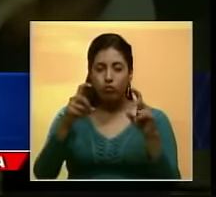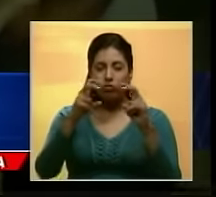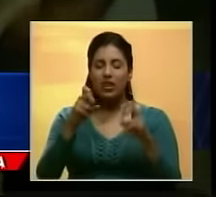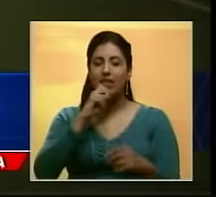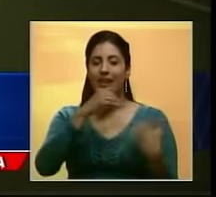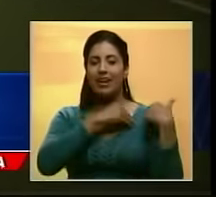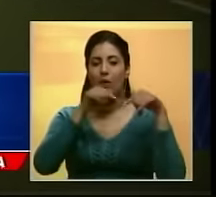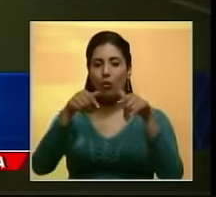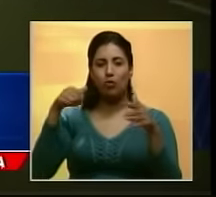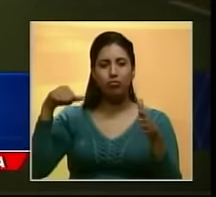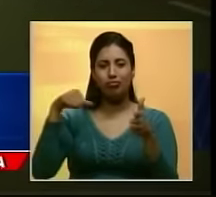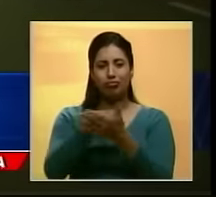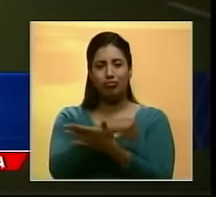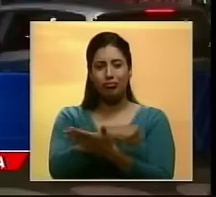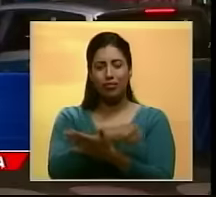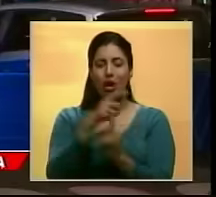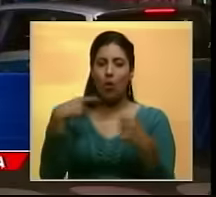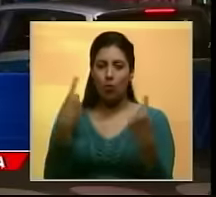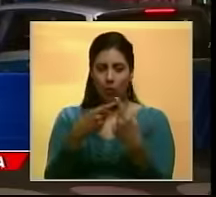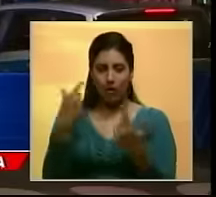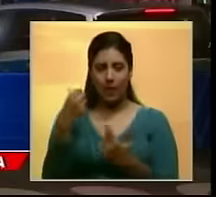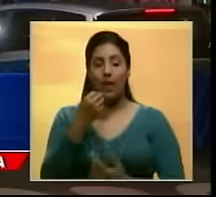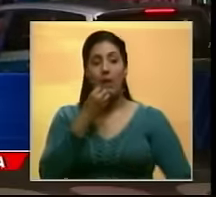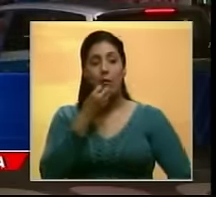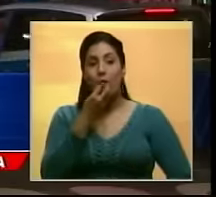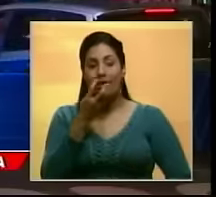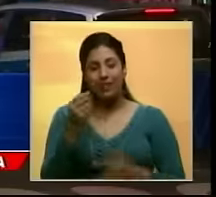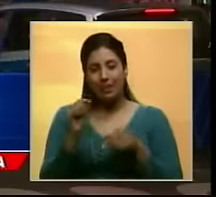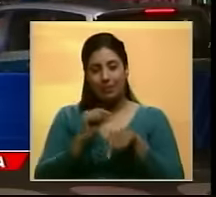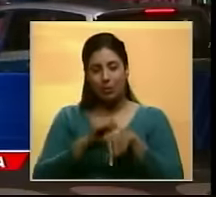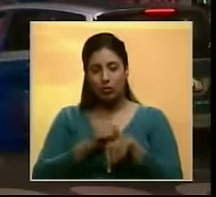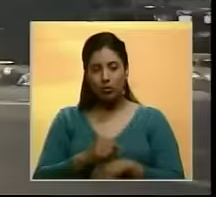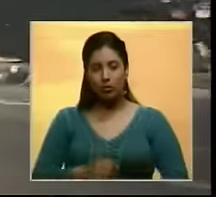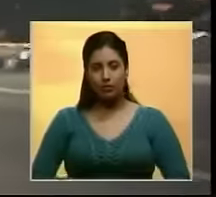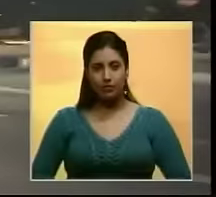presunto autor del atentado en Berlín. Los detalles en breve.